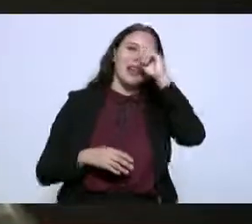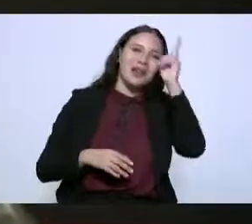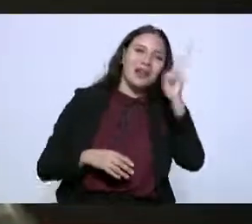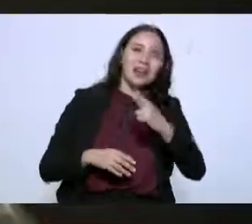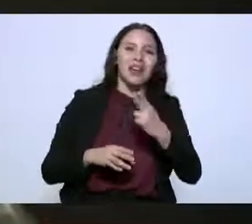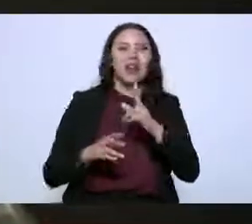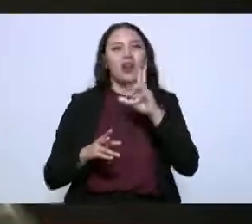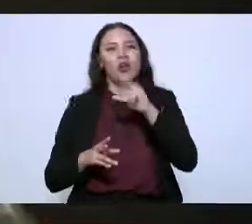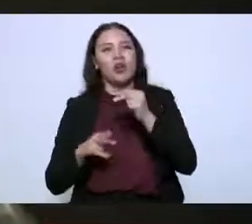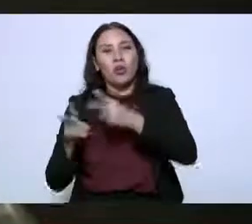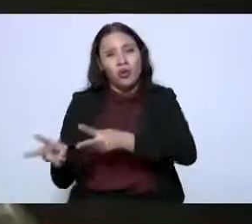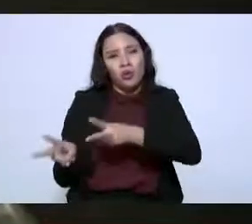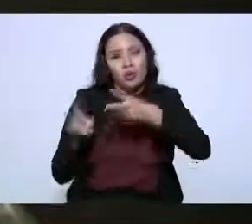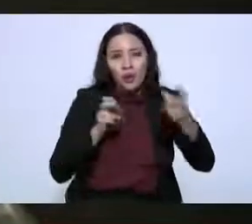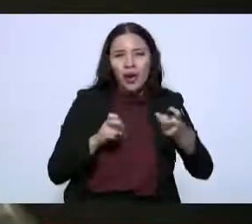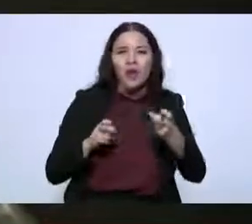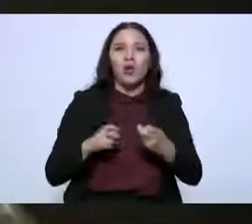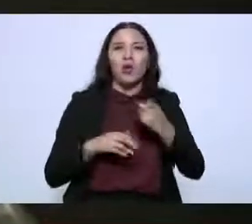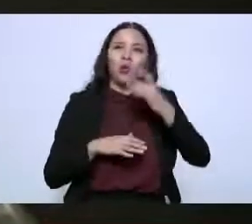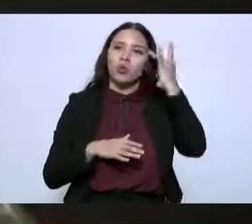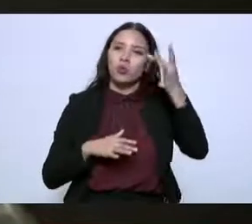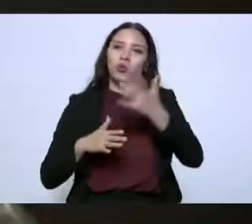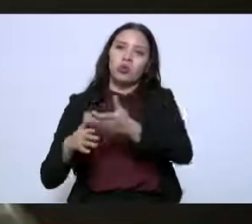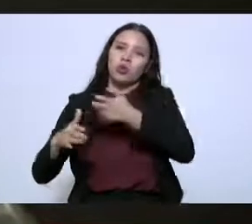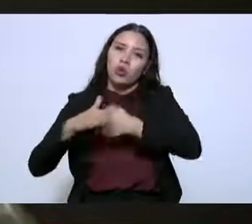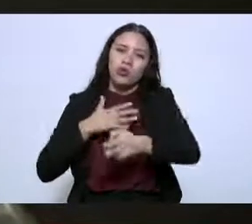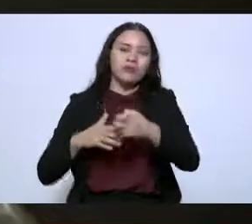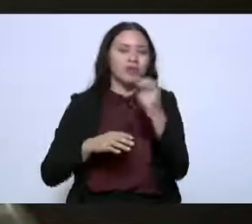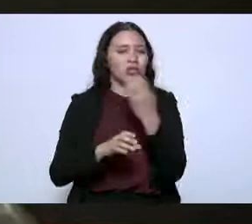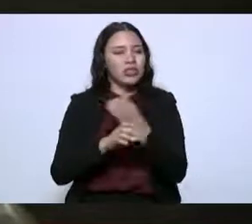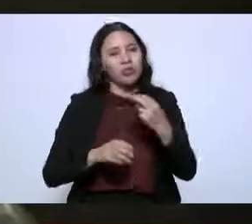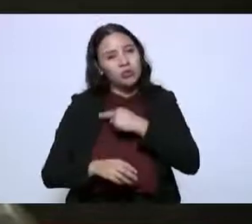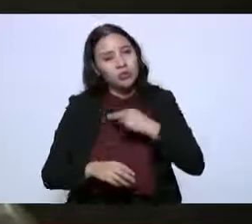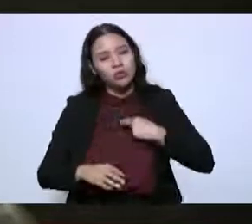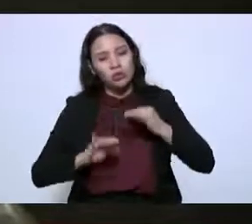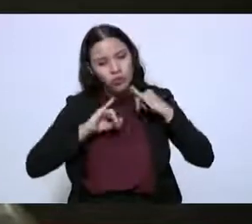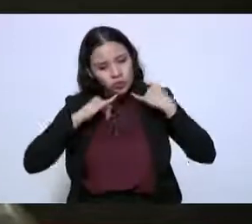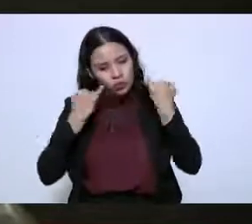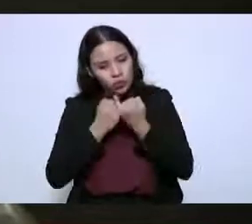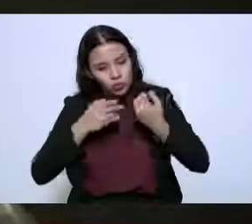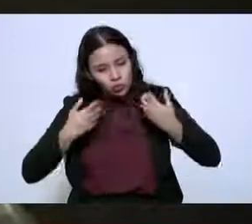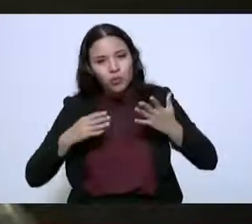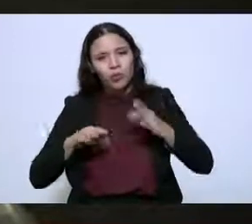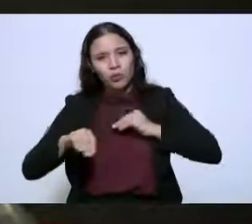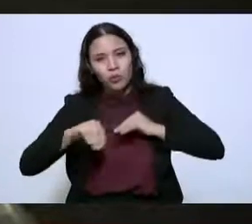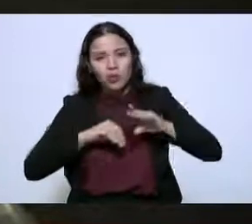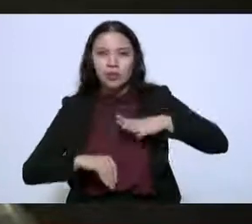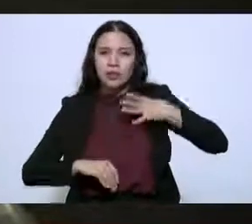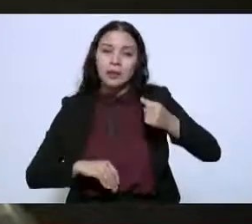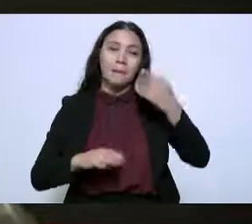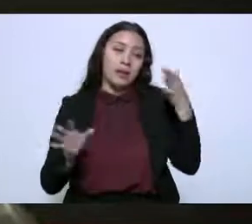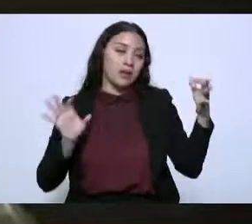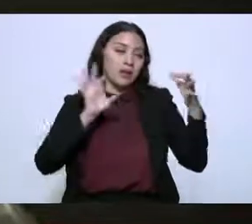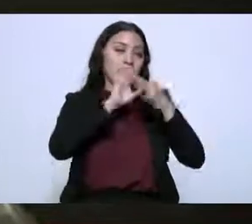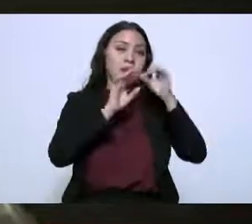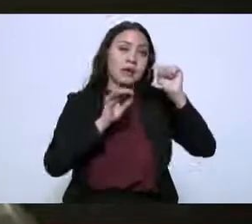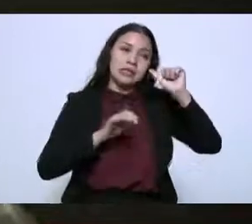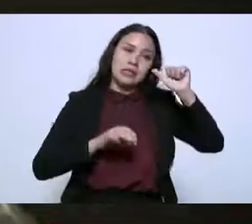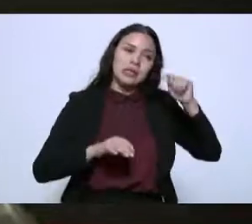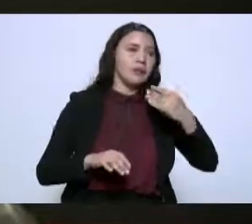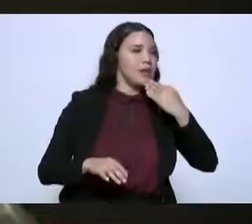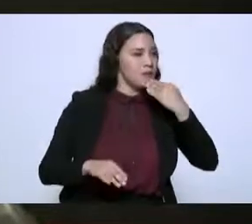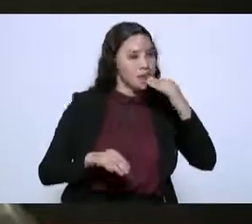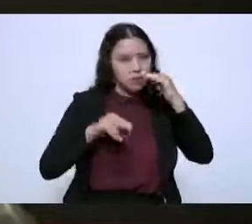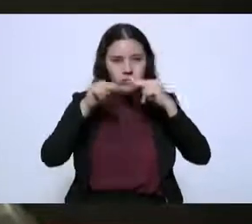producto de contrabando y trabajamos mucho junto con la Comisión Reguladora de Energía y el SAT para tener